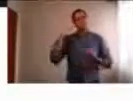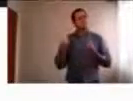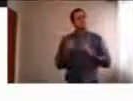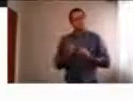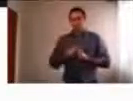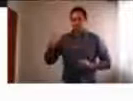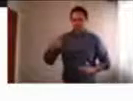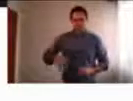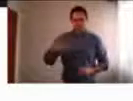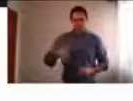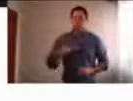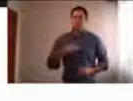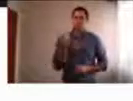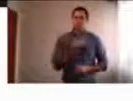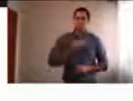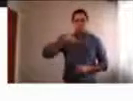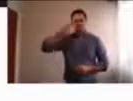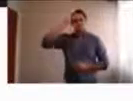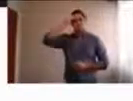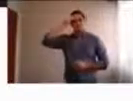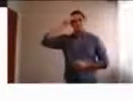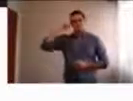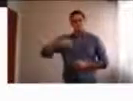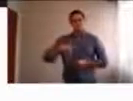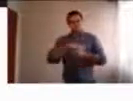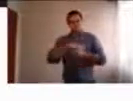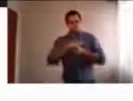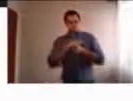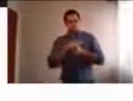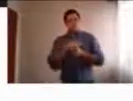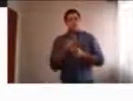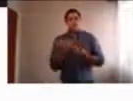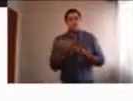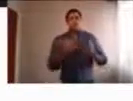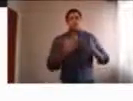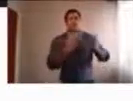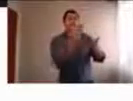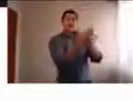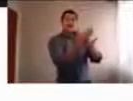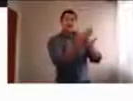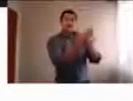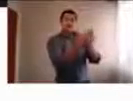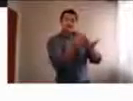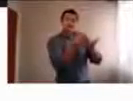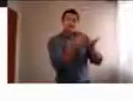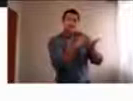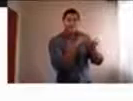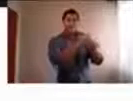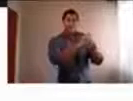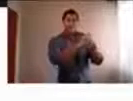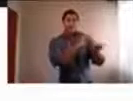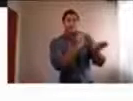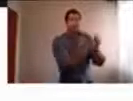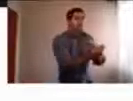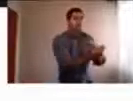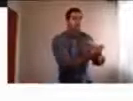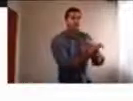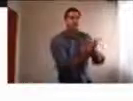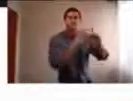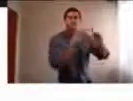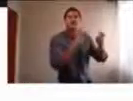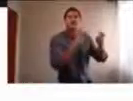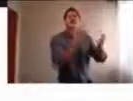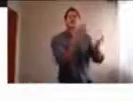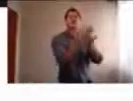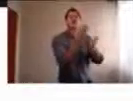aprender con esta situación en particular, es que la escuela no pasó a transformarse en una escuela virtual, sino que de